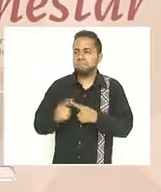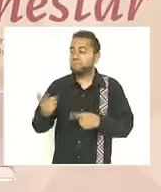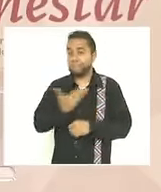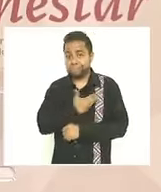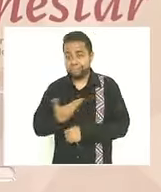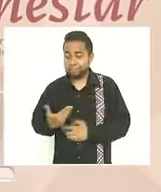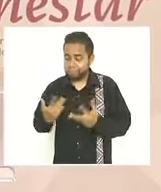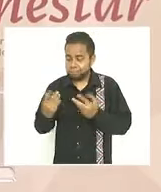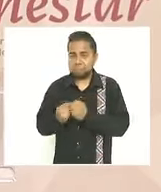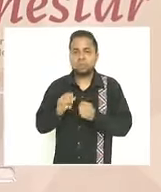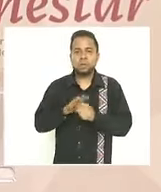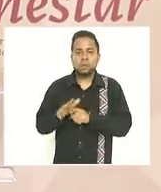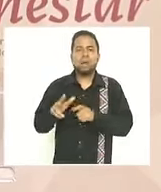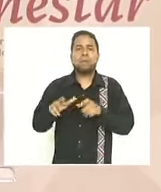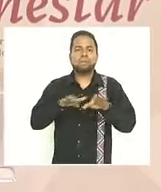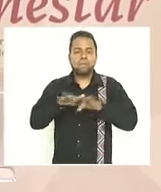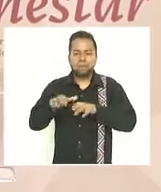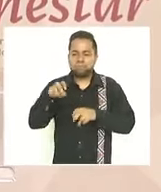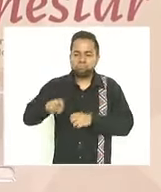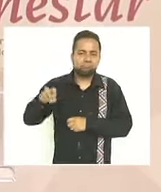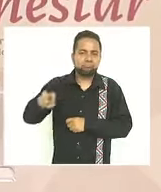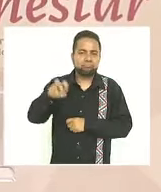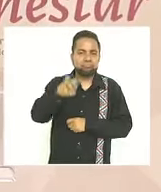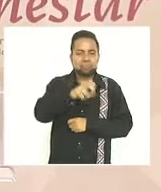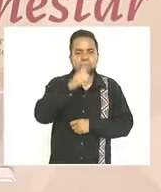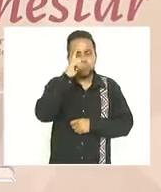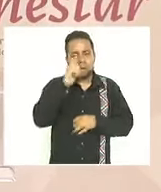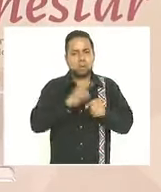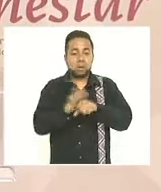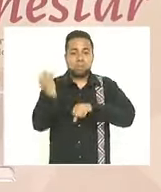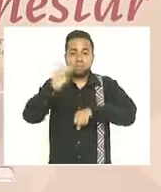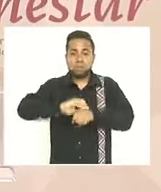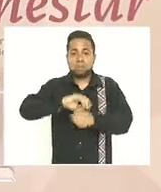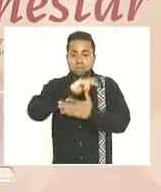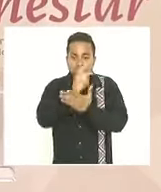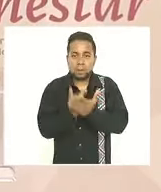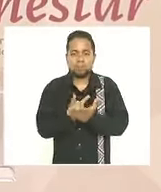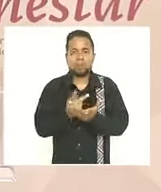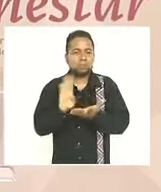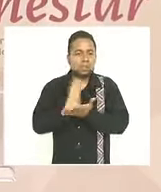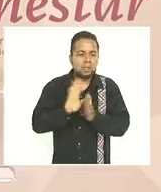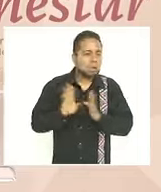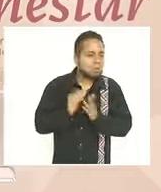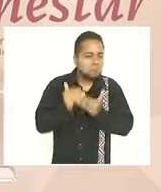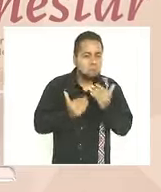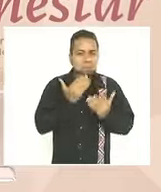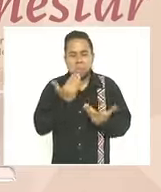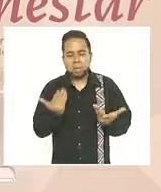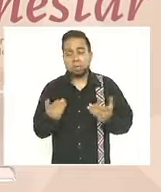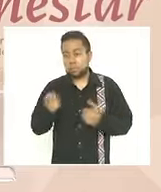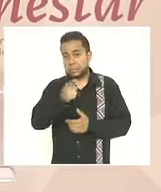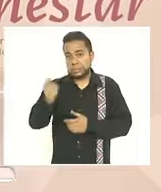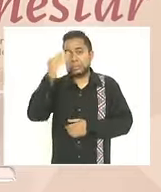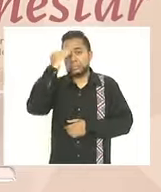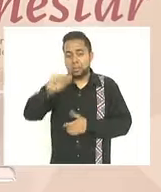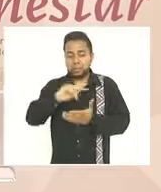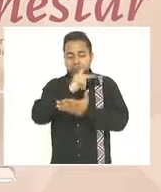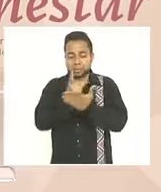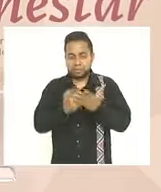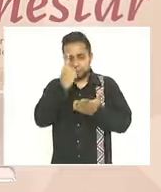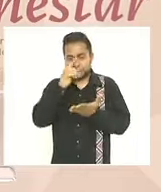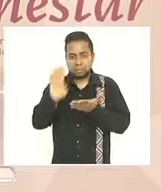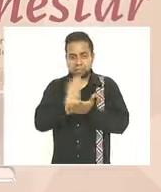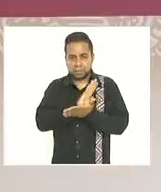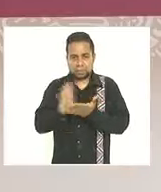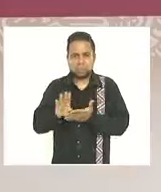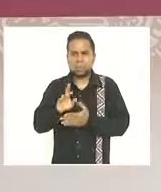las iras de seguimiento a la implementación de los programas del bienestar como ustedes saben los programas para el bienestar